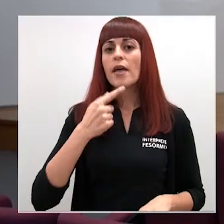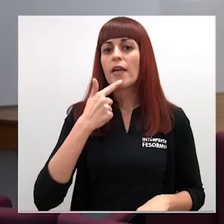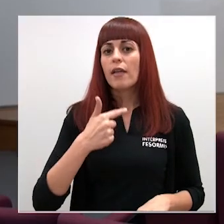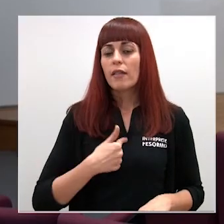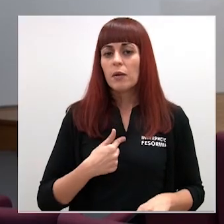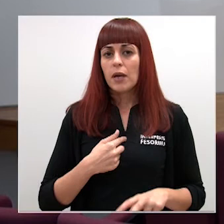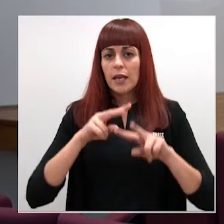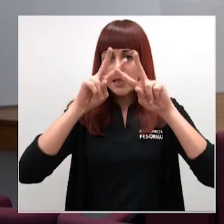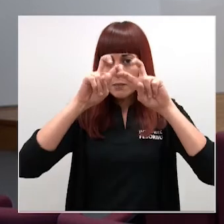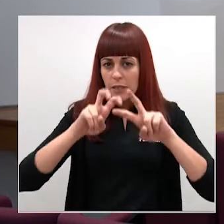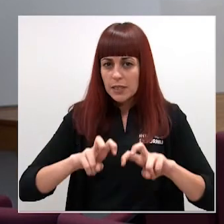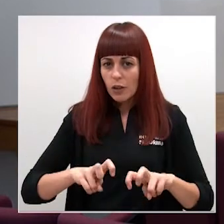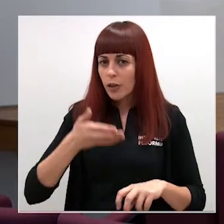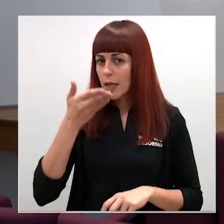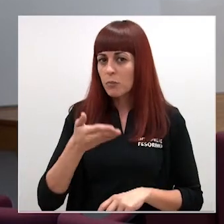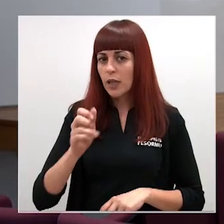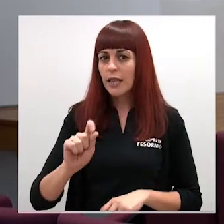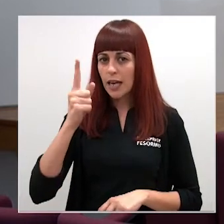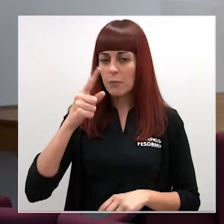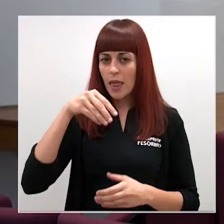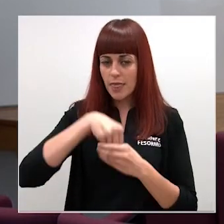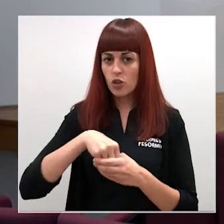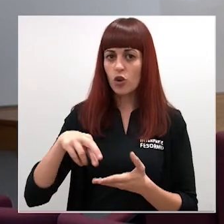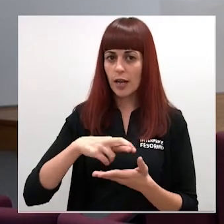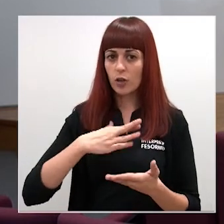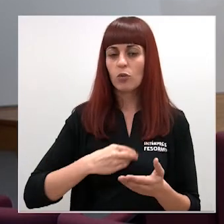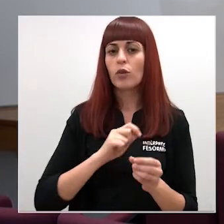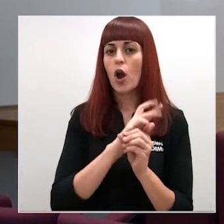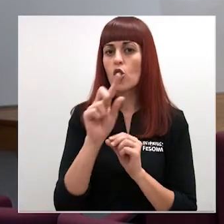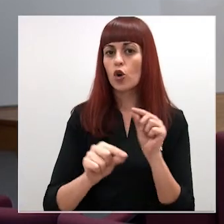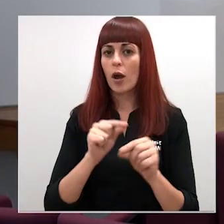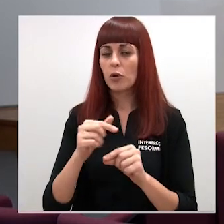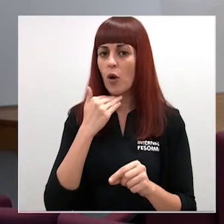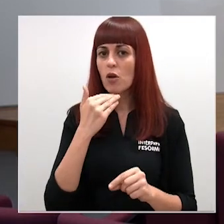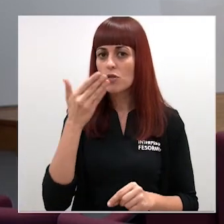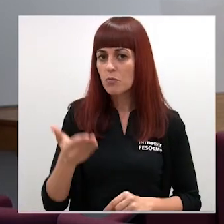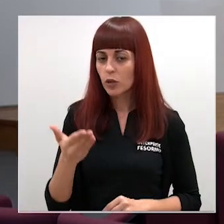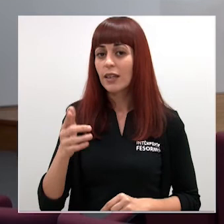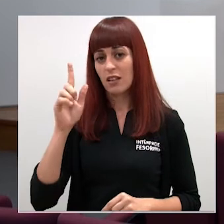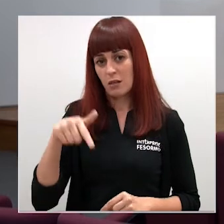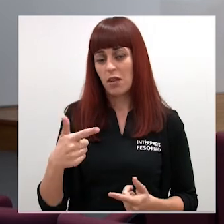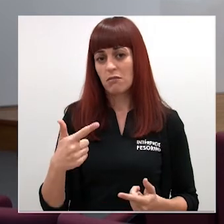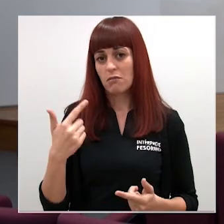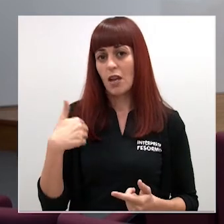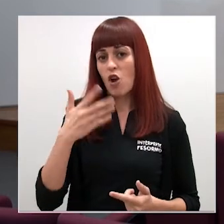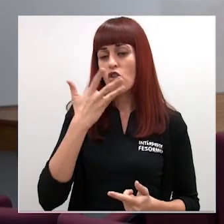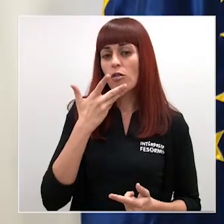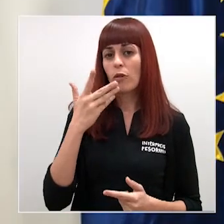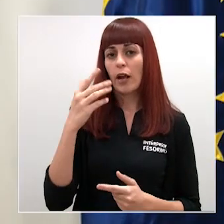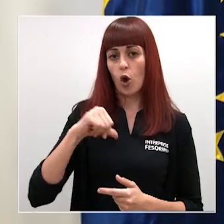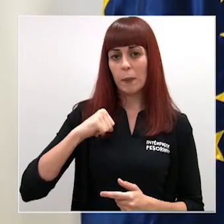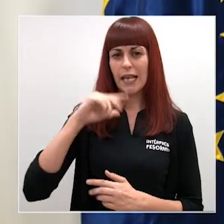las investigaciones más destacadas que se desarrollan en la región sobre el COVID-19 además de las ya conocidas del hospital de la Rixaca?